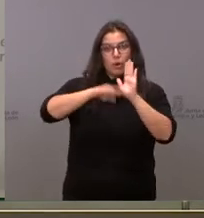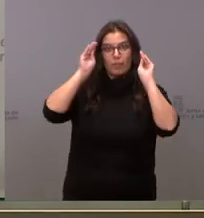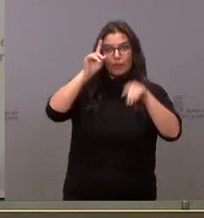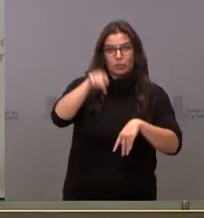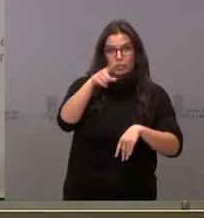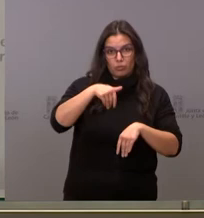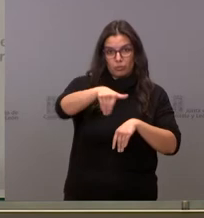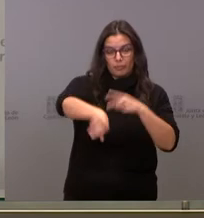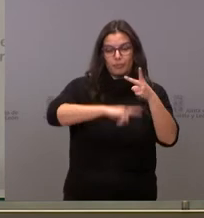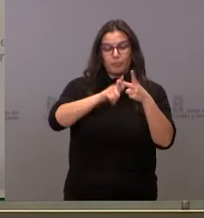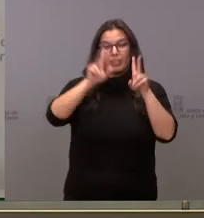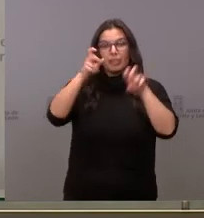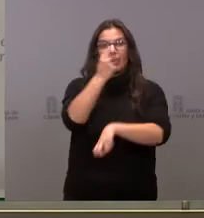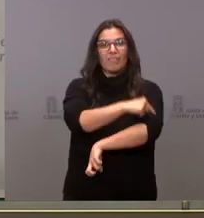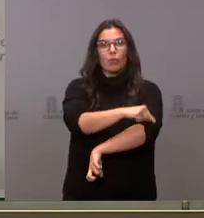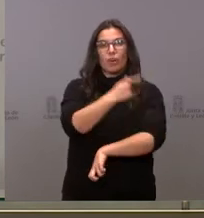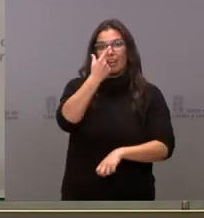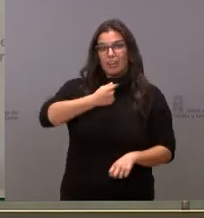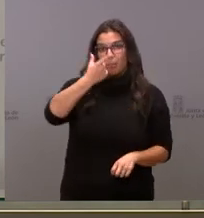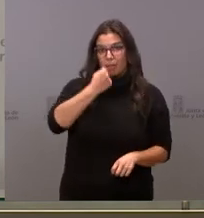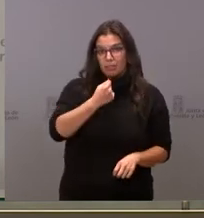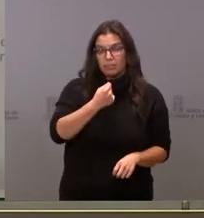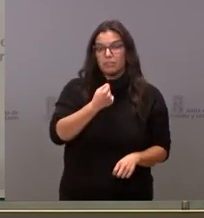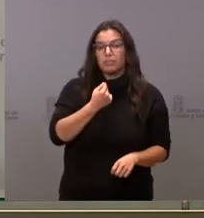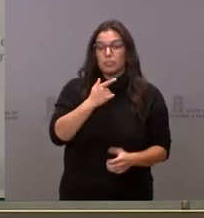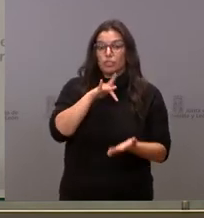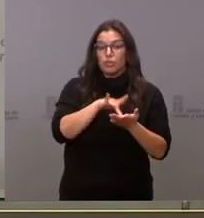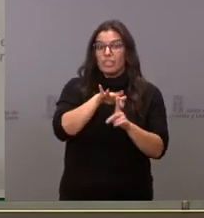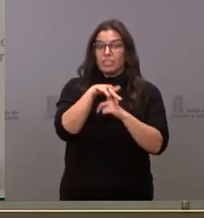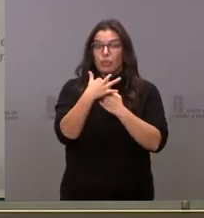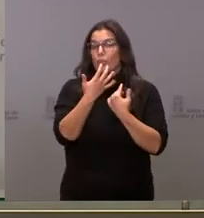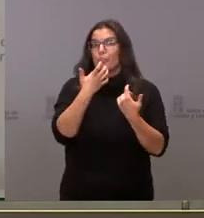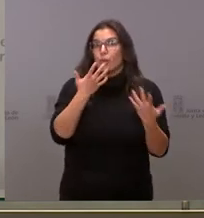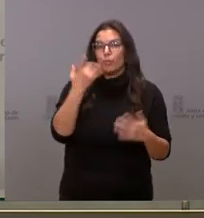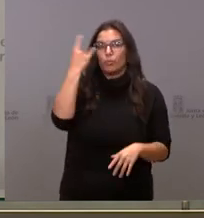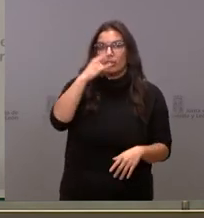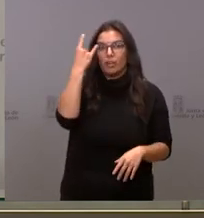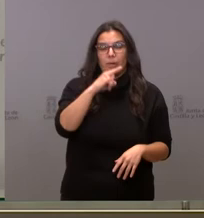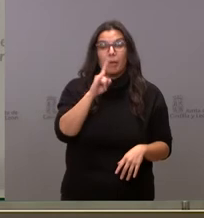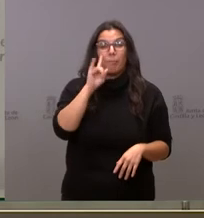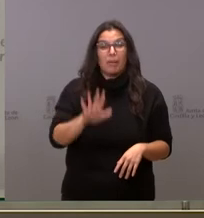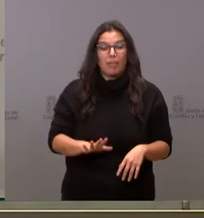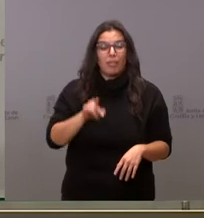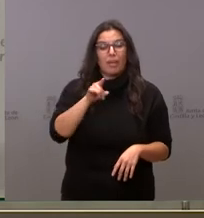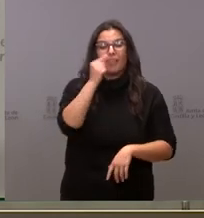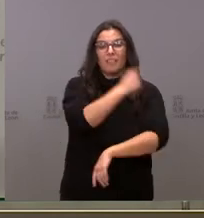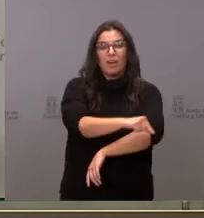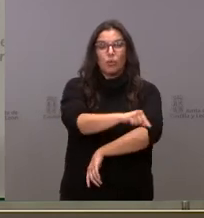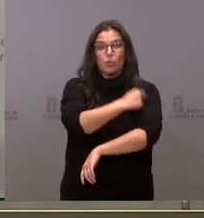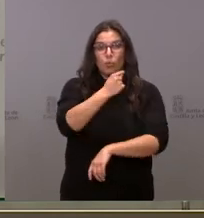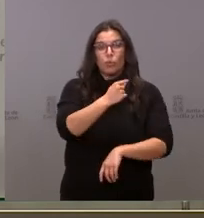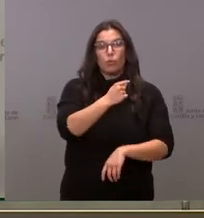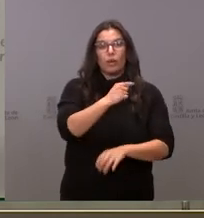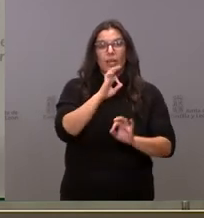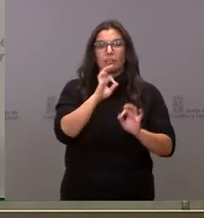otro en cuanto a la vacunación de la gripe se están dando situaciones por ejemplo en Salamanca parece que se está vacunando en